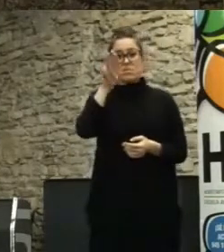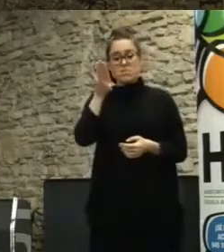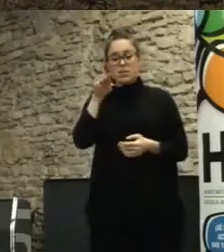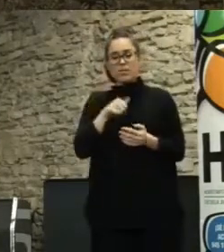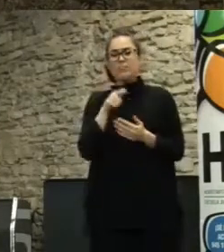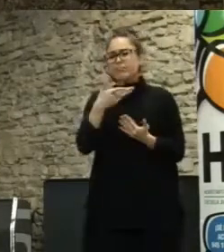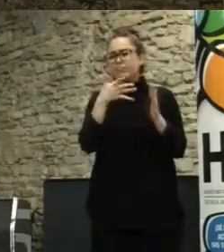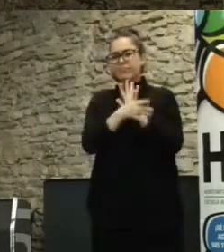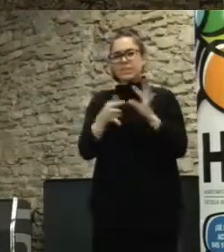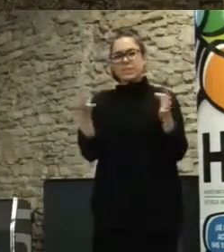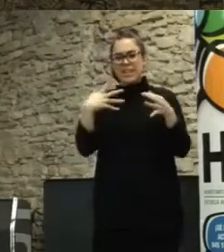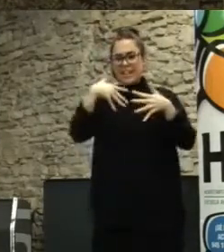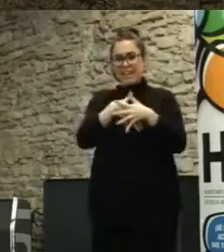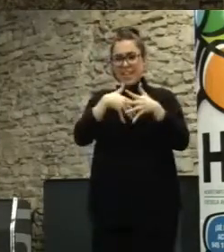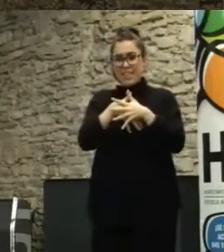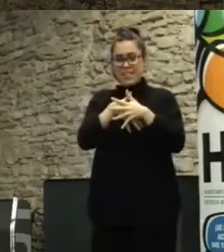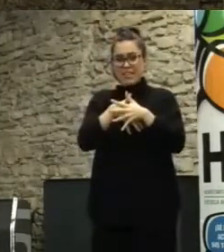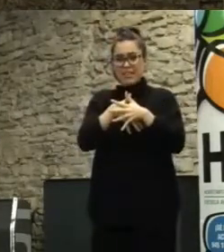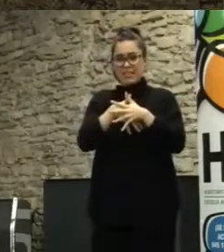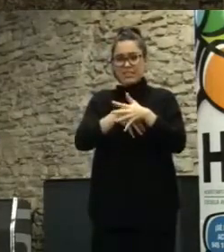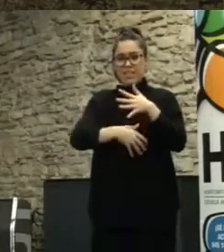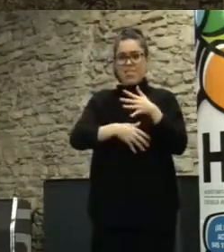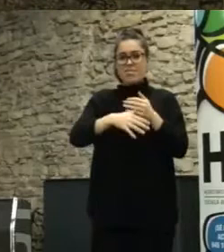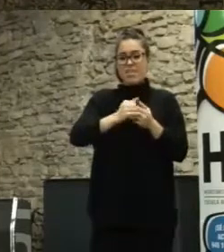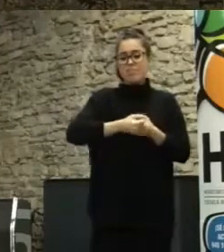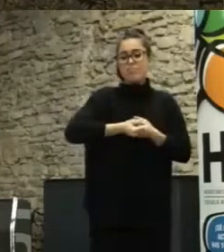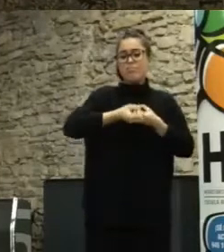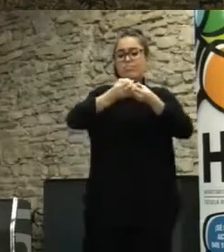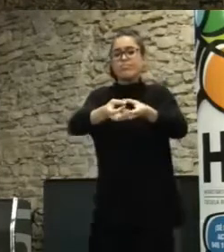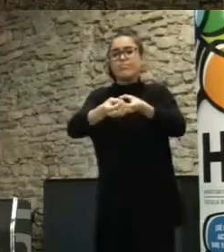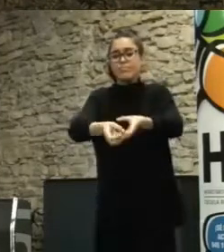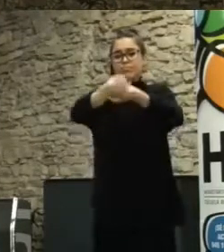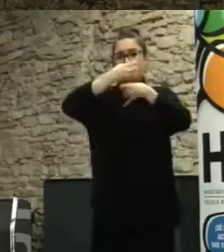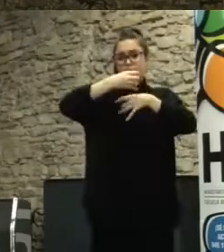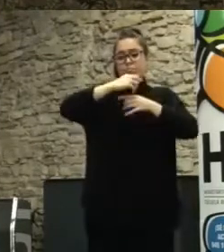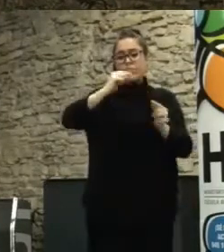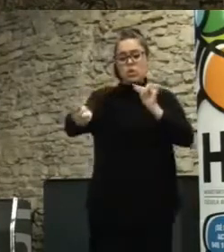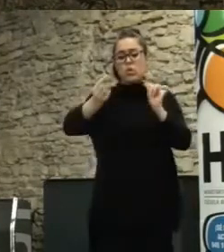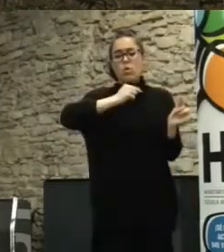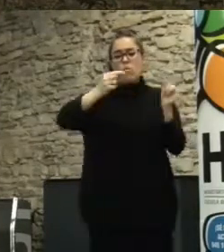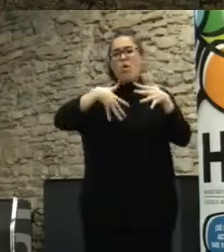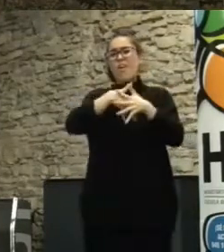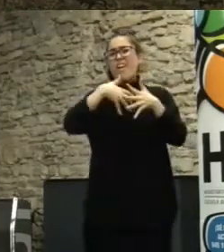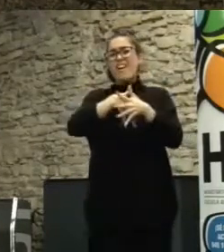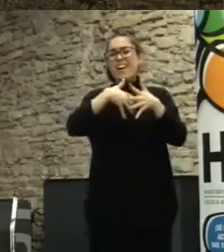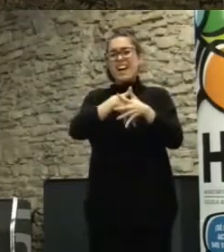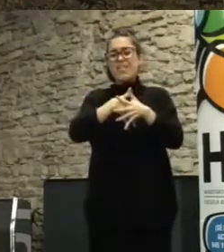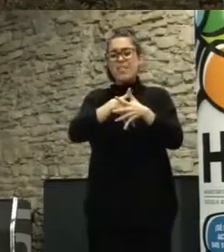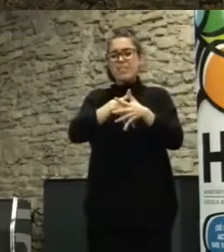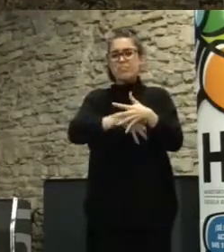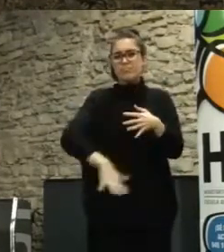de intercambio de tú a tú. Las redes peer-to-peer son redes distribuidas, es decir, tenemos el modelo,